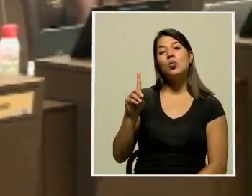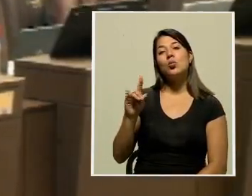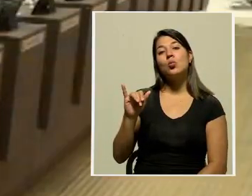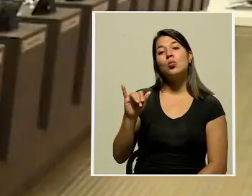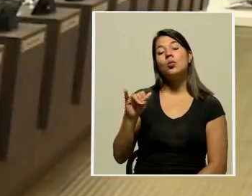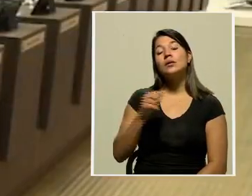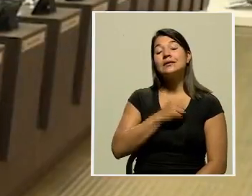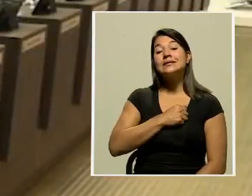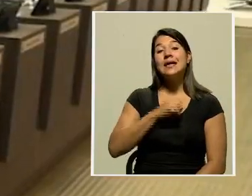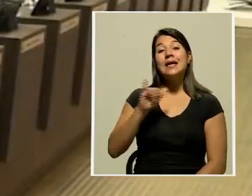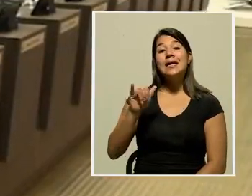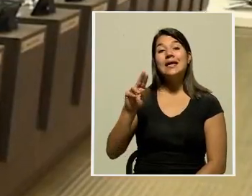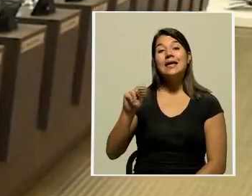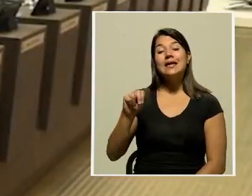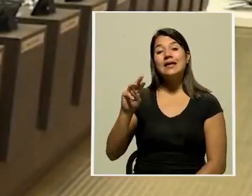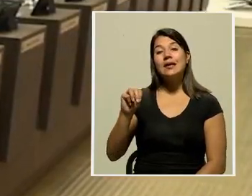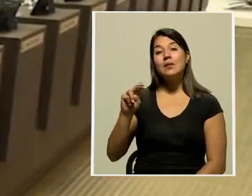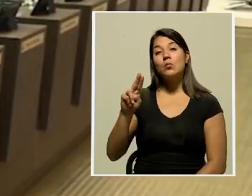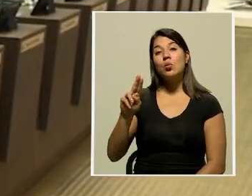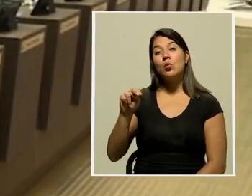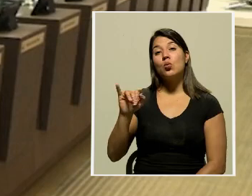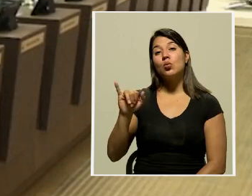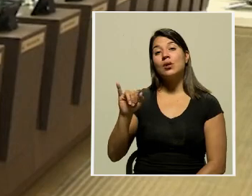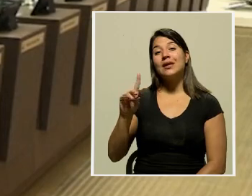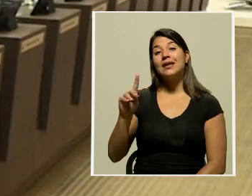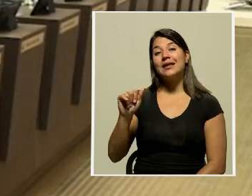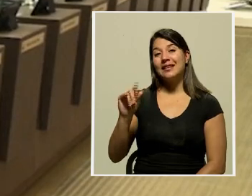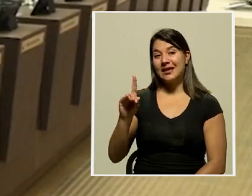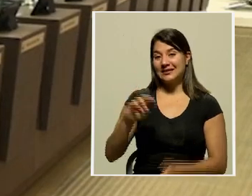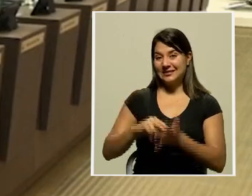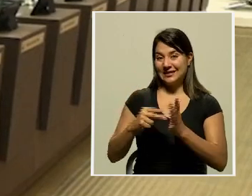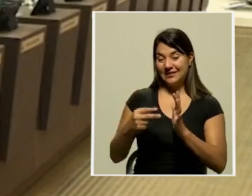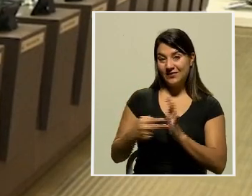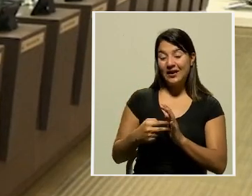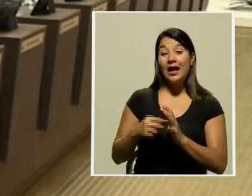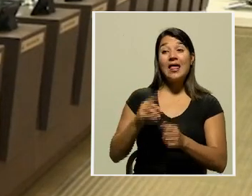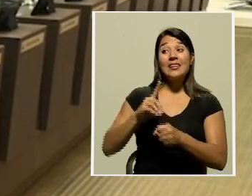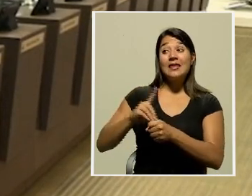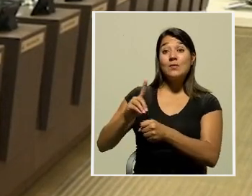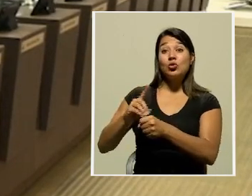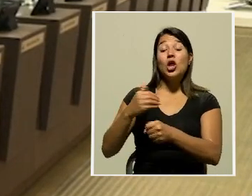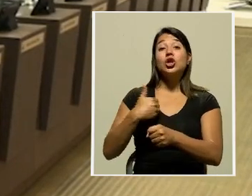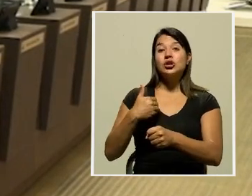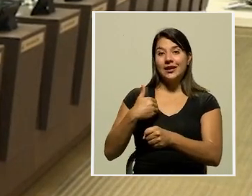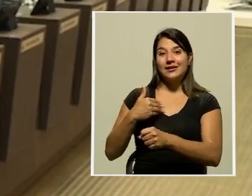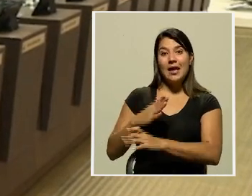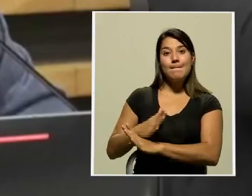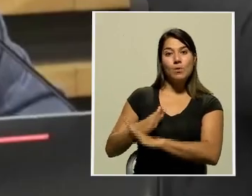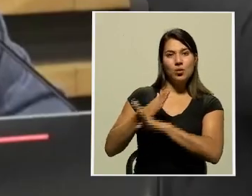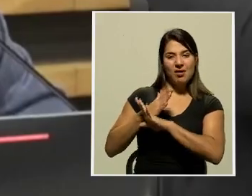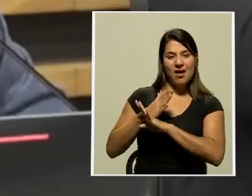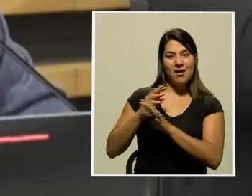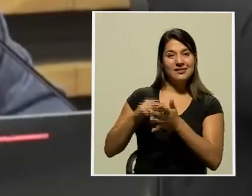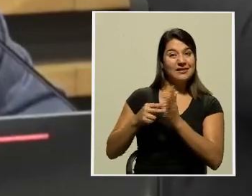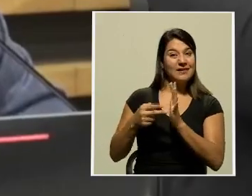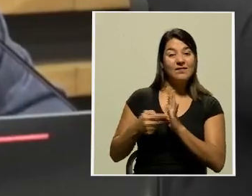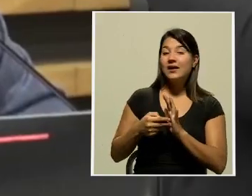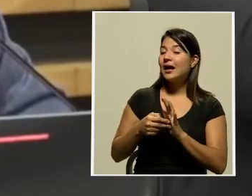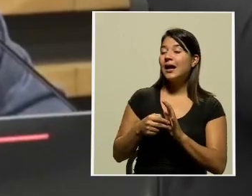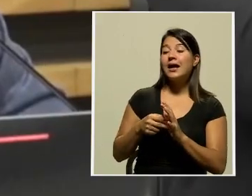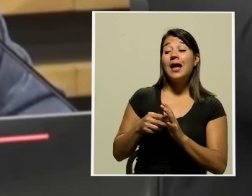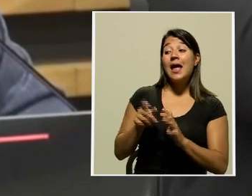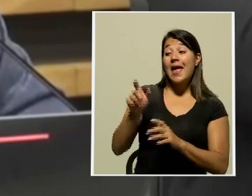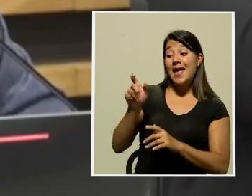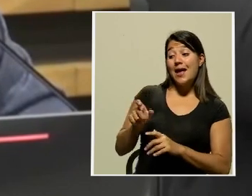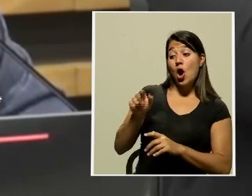Krushan, señaló que a él, el verde y blanco, le indicó que tenía otras intenciones con este tema. Creo que el diputado